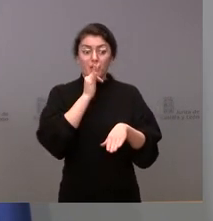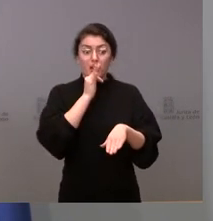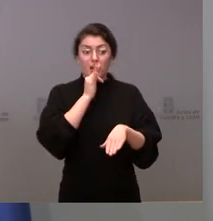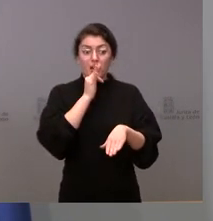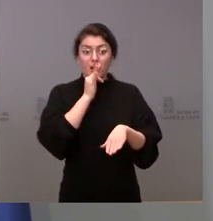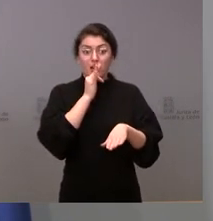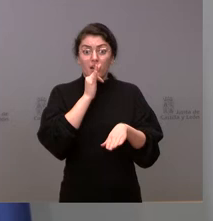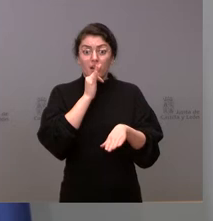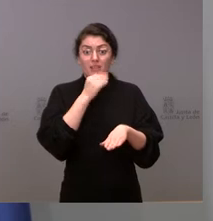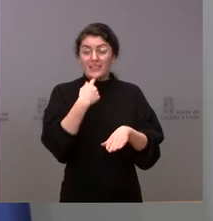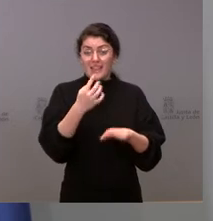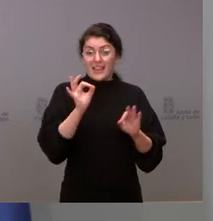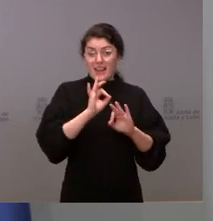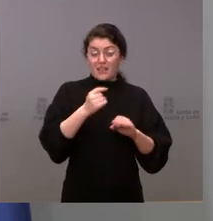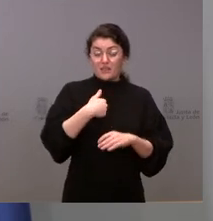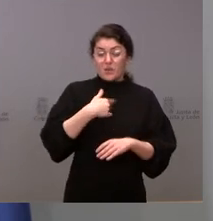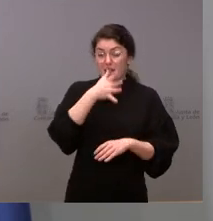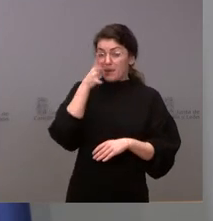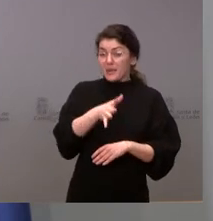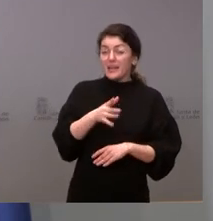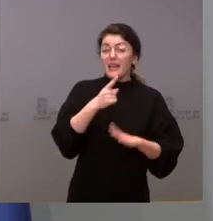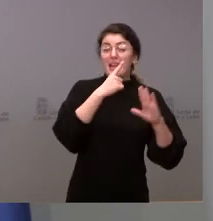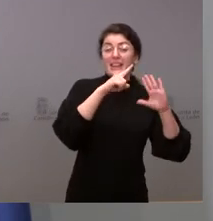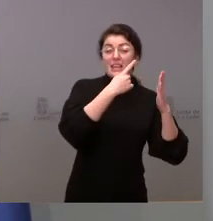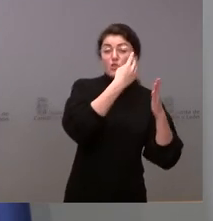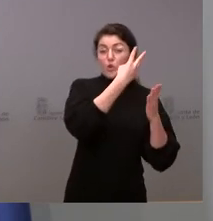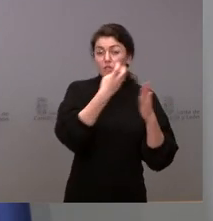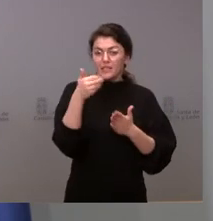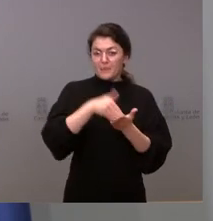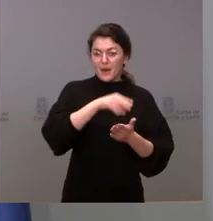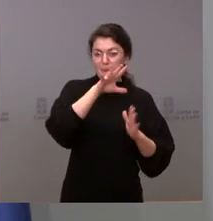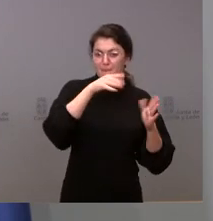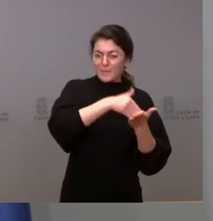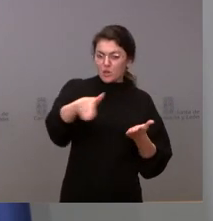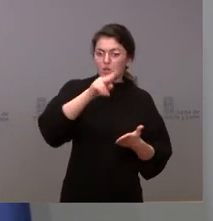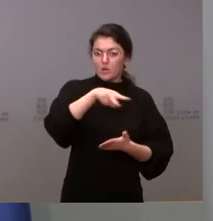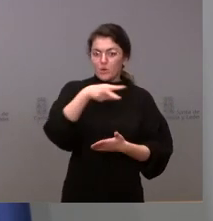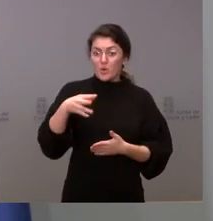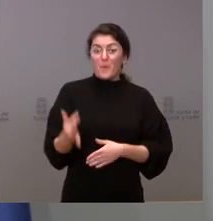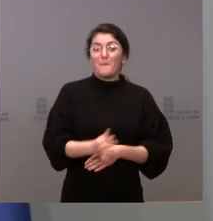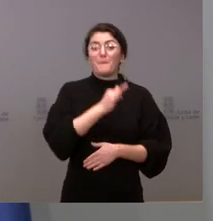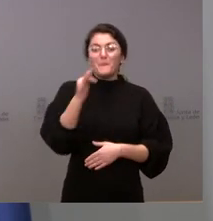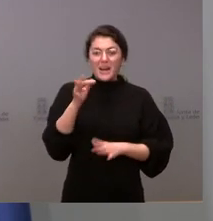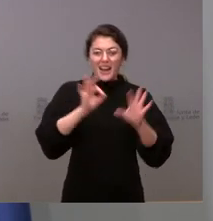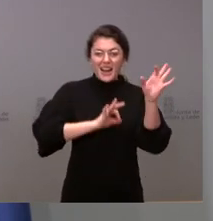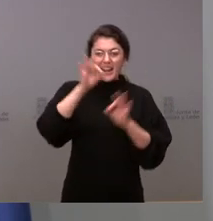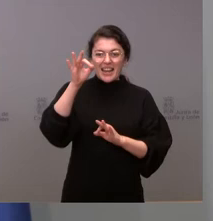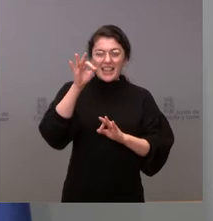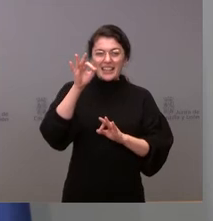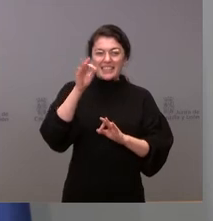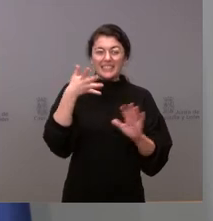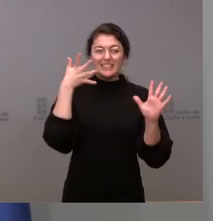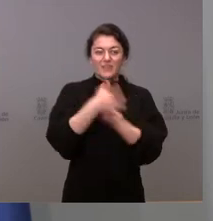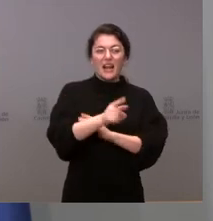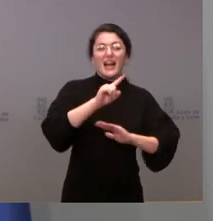182 millones de euros que sumando los 10 de intereses que ya habían corrido pues estábamos hablando de 192 millones de euros